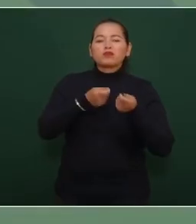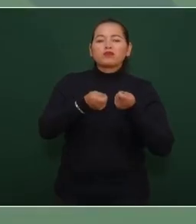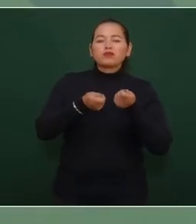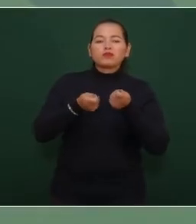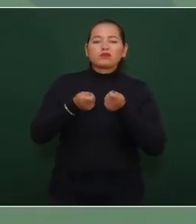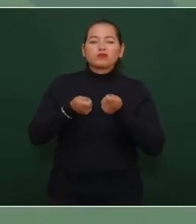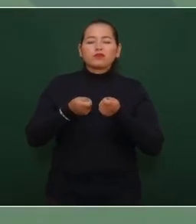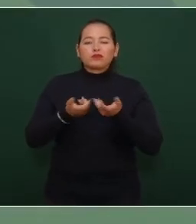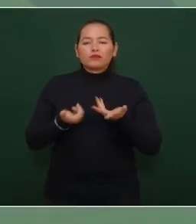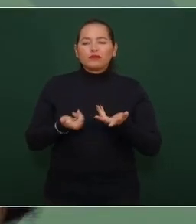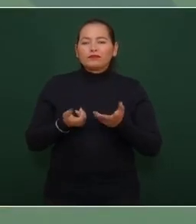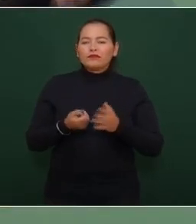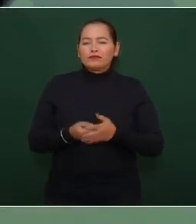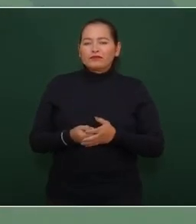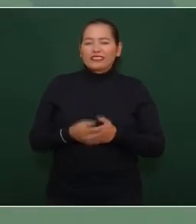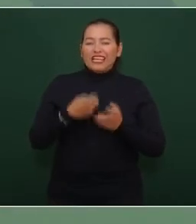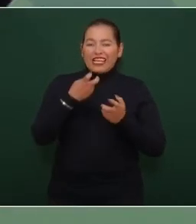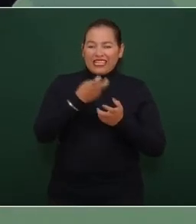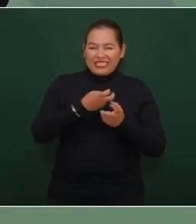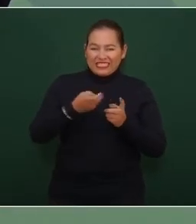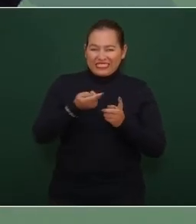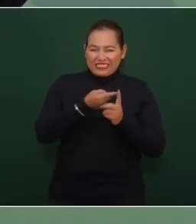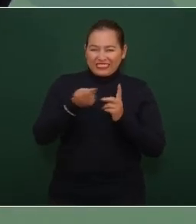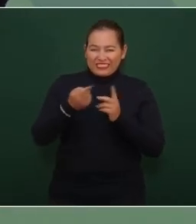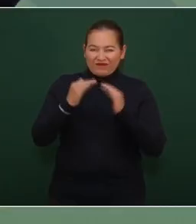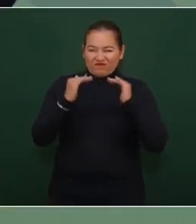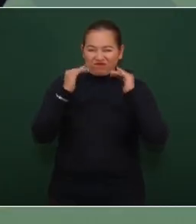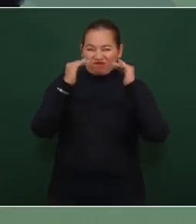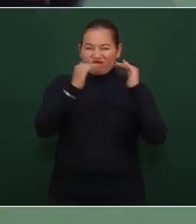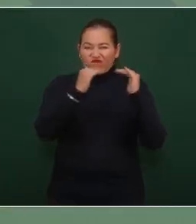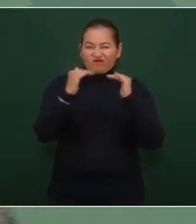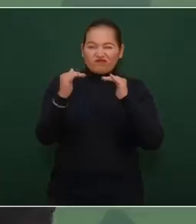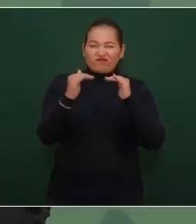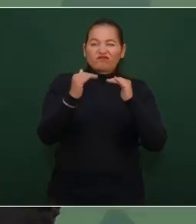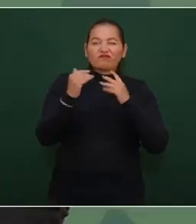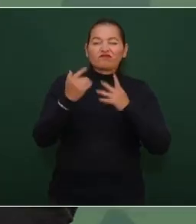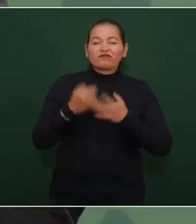que forman parte de estos grupos